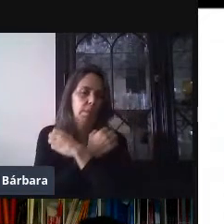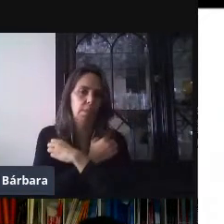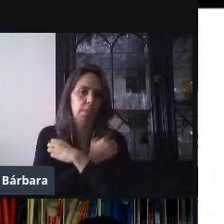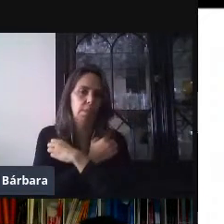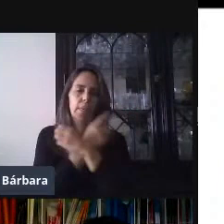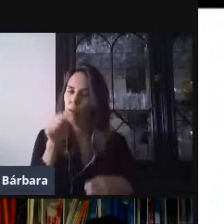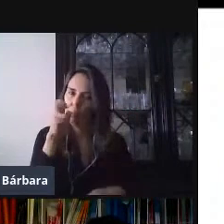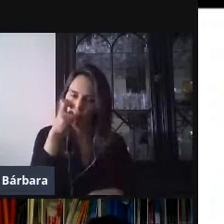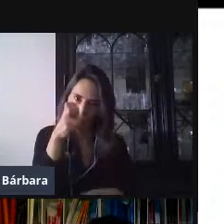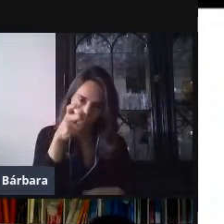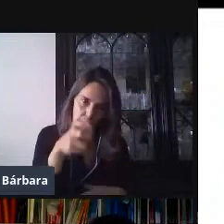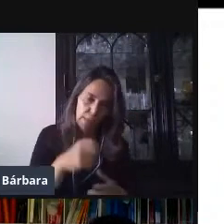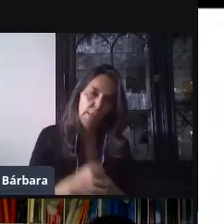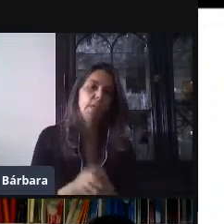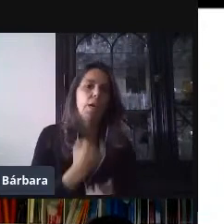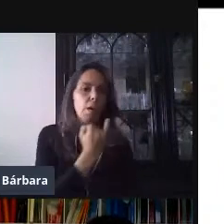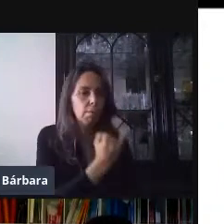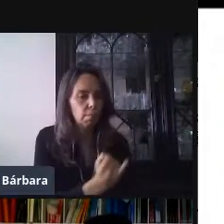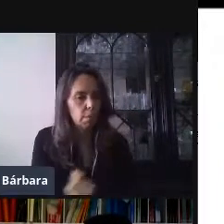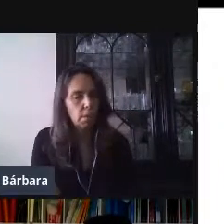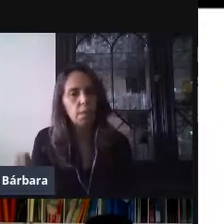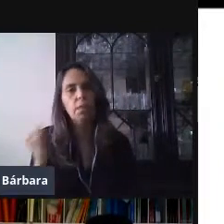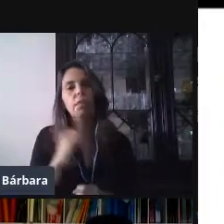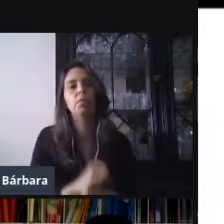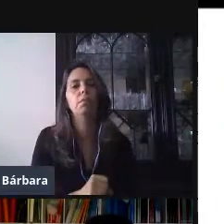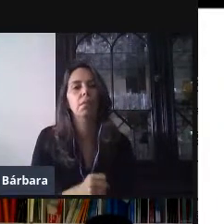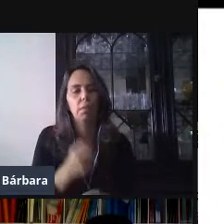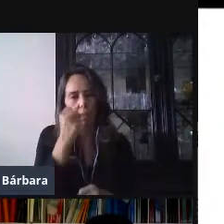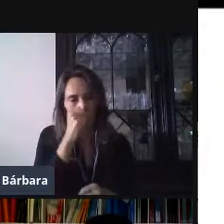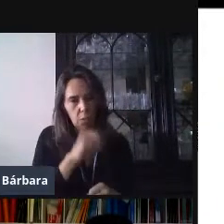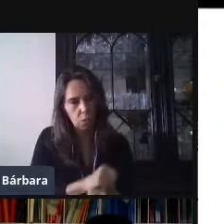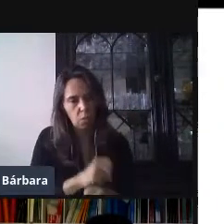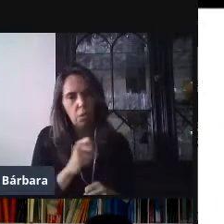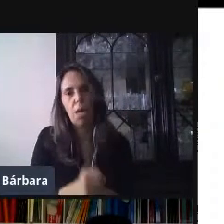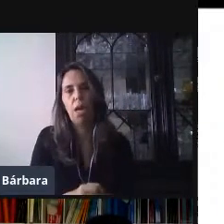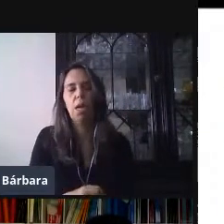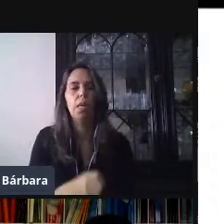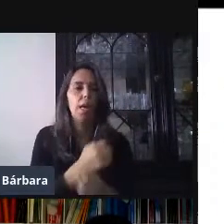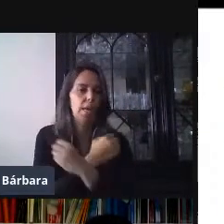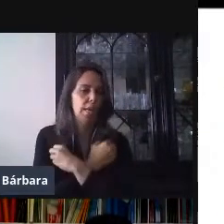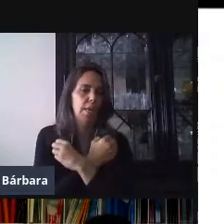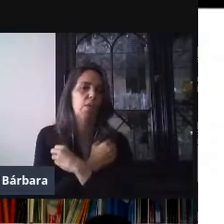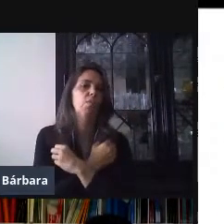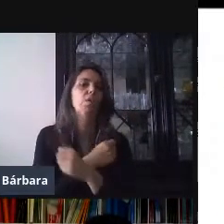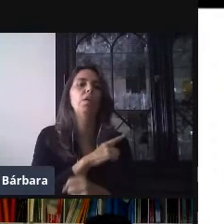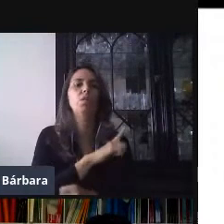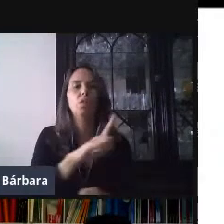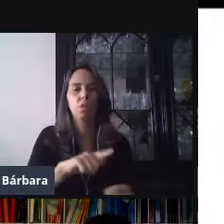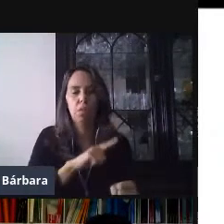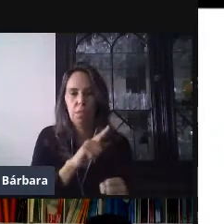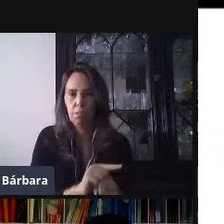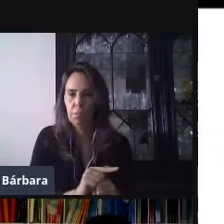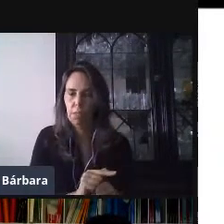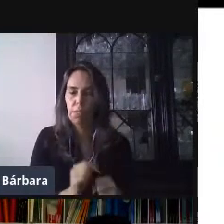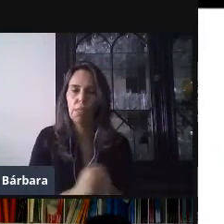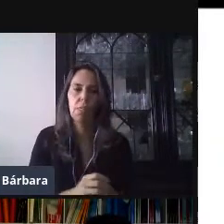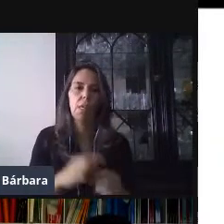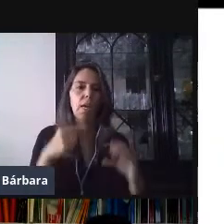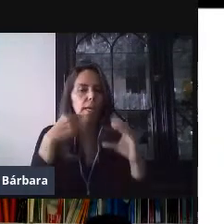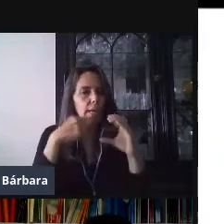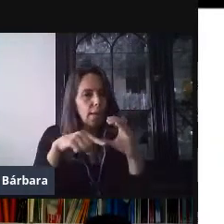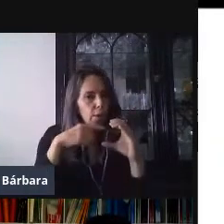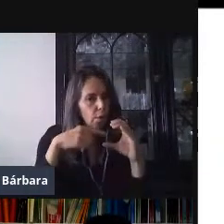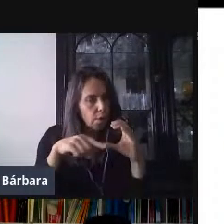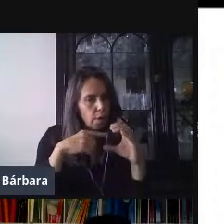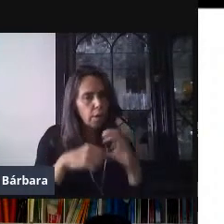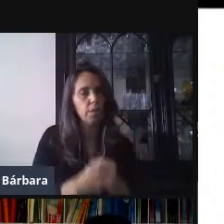Goce, es en preescolar, primaria, secundaria o especial, ahí viene el punto de contacto y el correo electrónico para